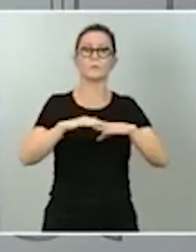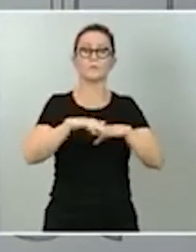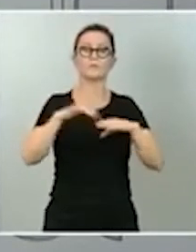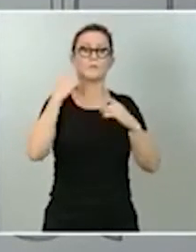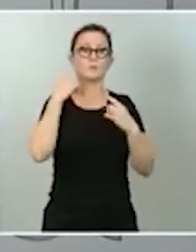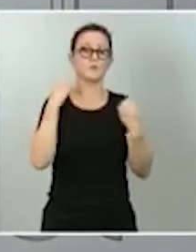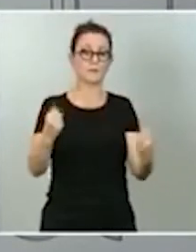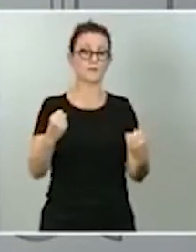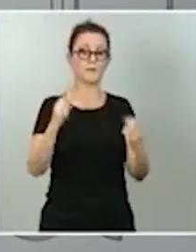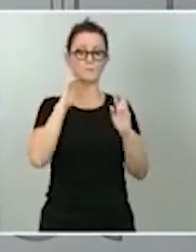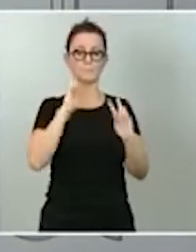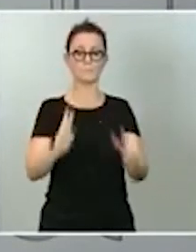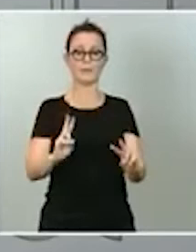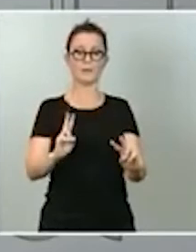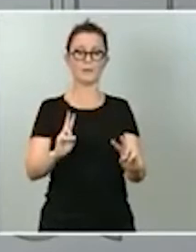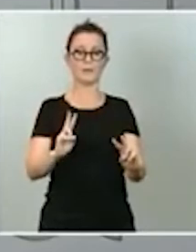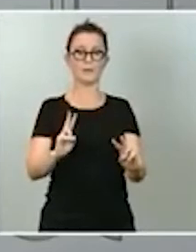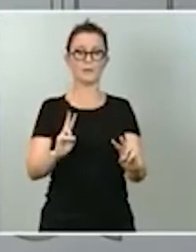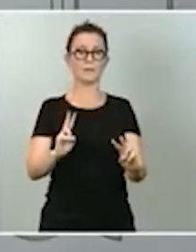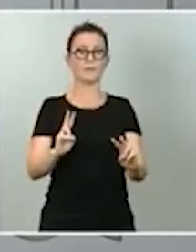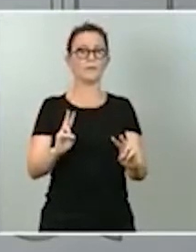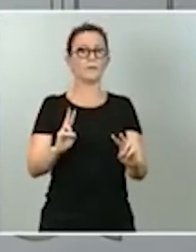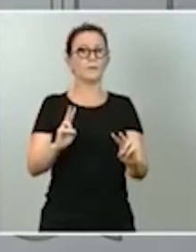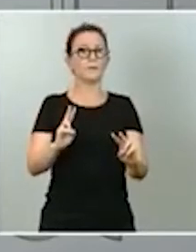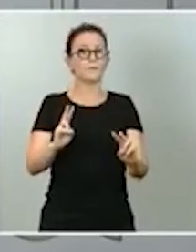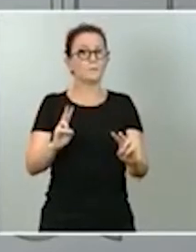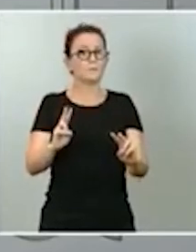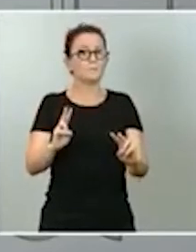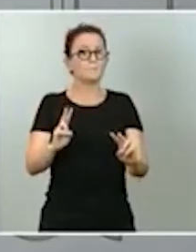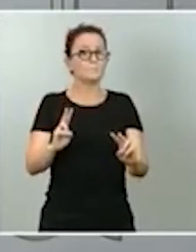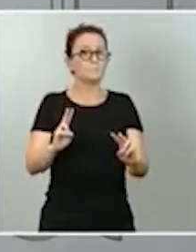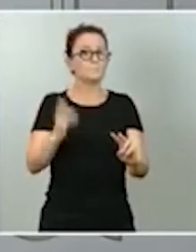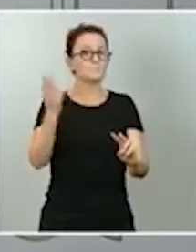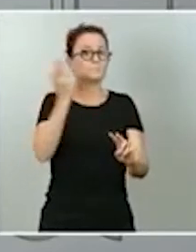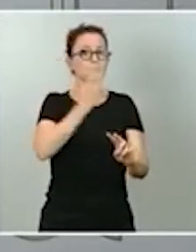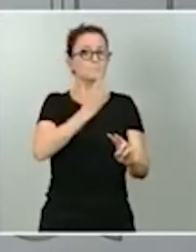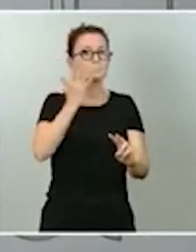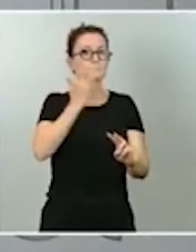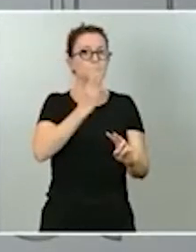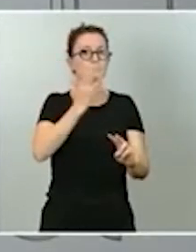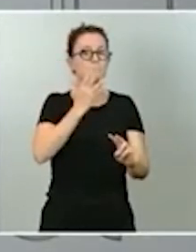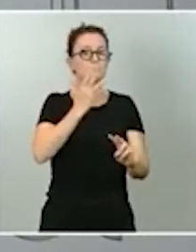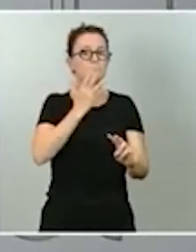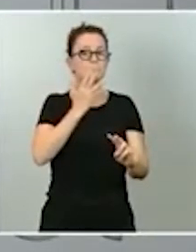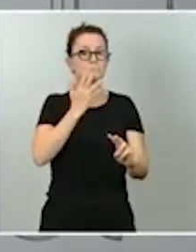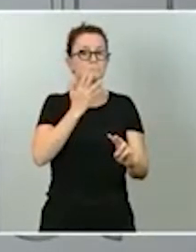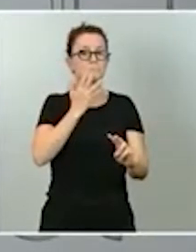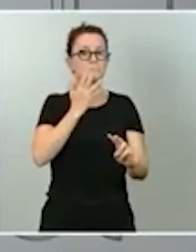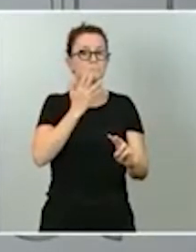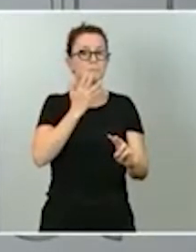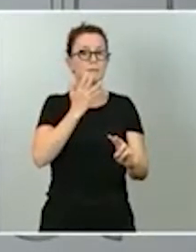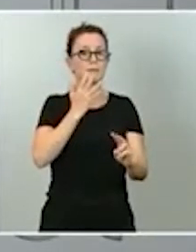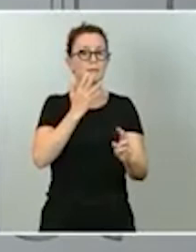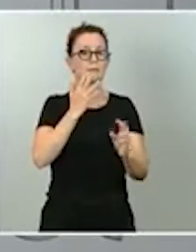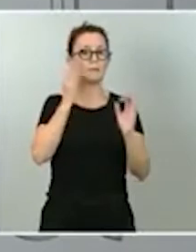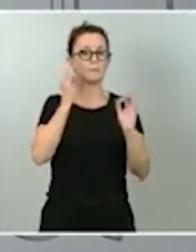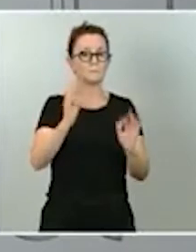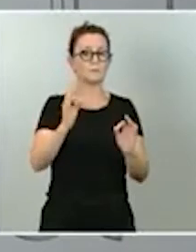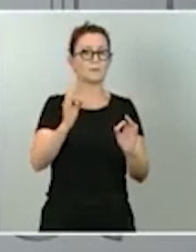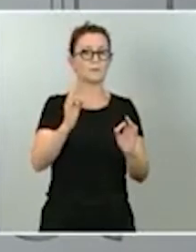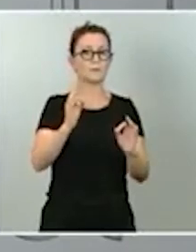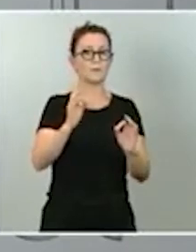ver que en este momento realmente alberguen dudas de que exactamente se estén haciendo las declaraciones en tiempo y en forma.